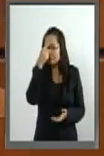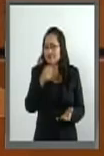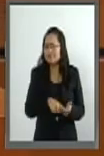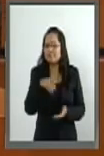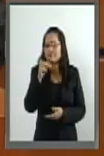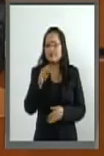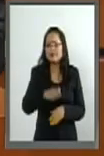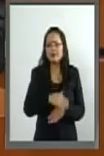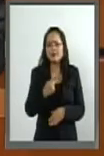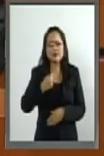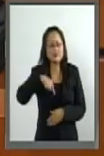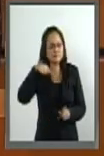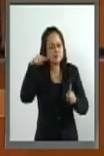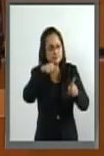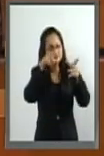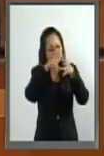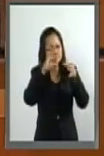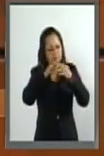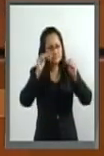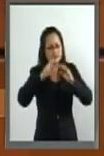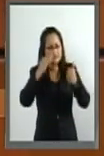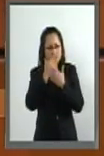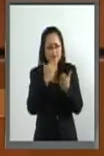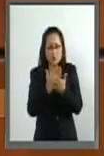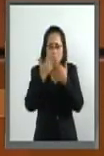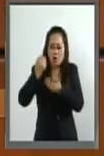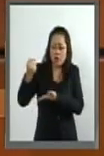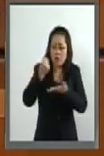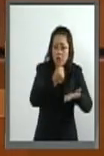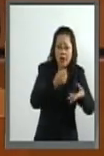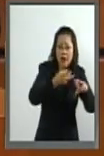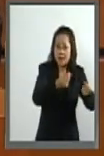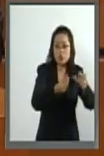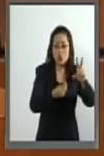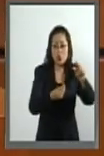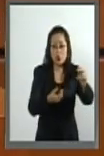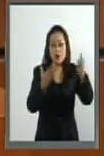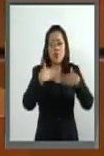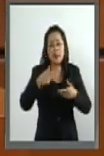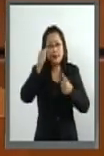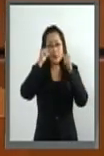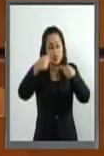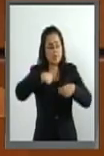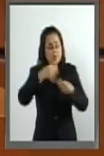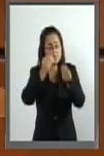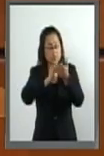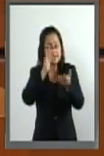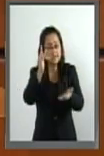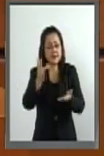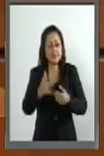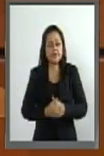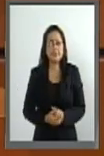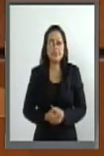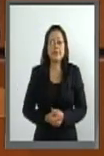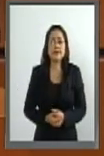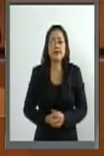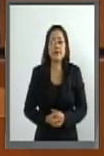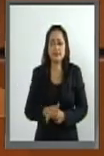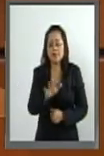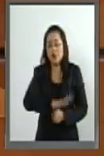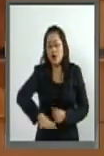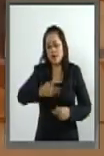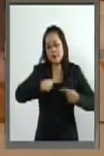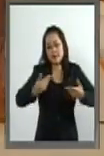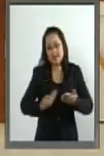que se lo estamos especificando que no hay impacto presupuestal. Por su atención y apoyo, muchas gracias pueblo de